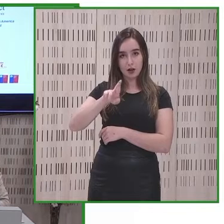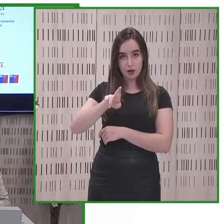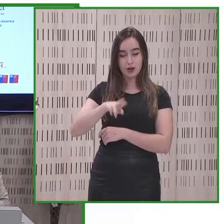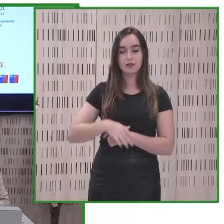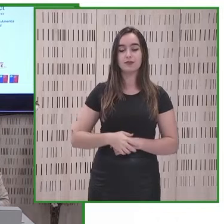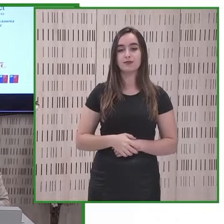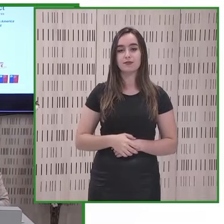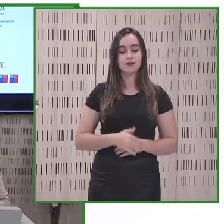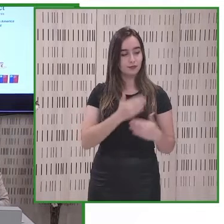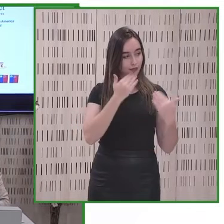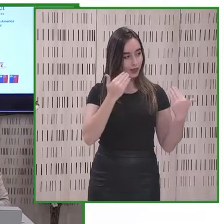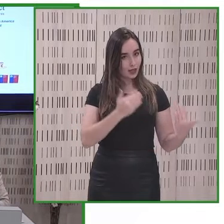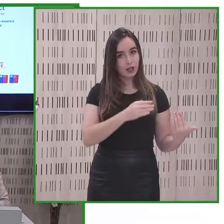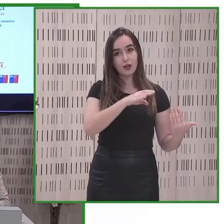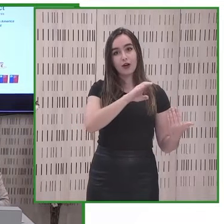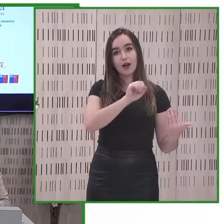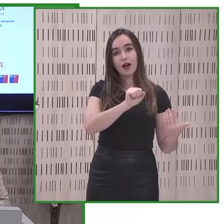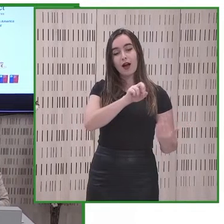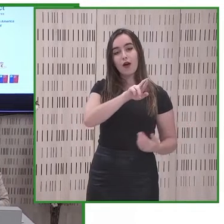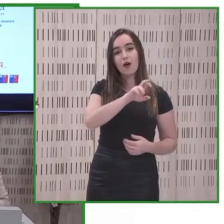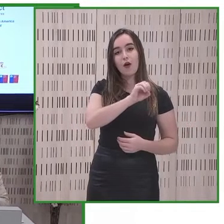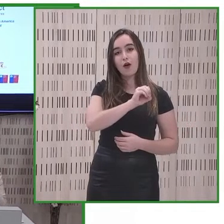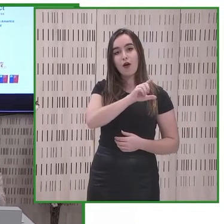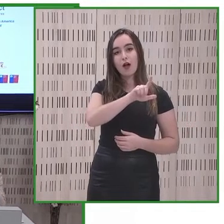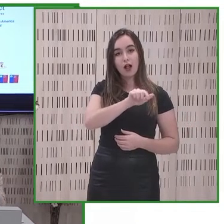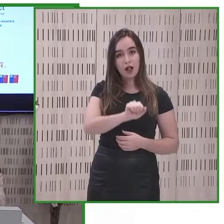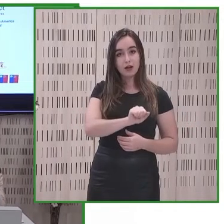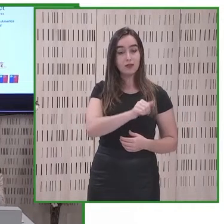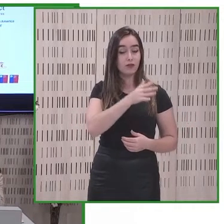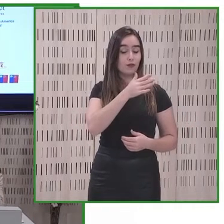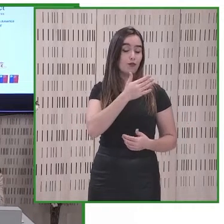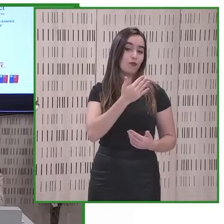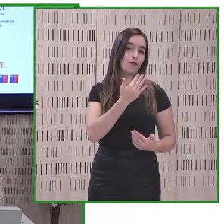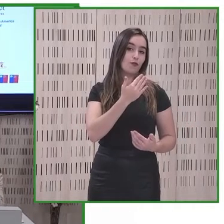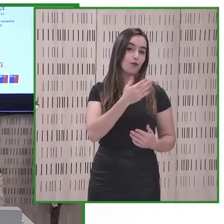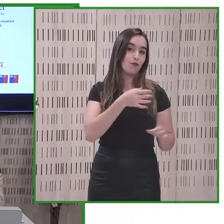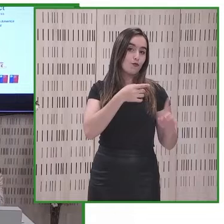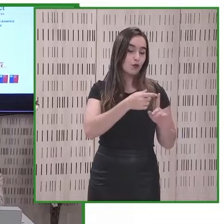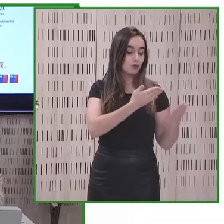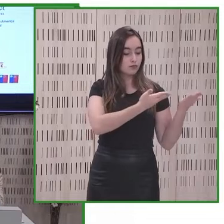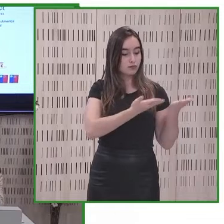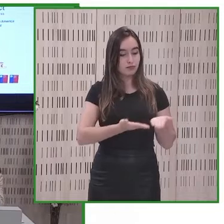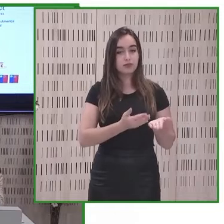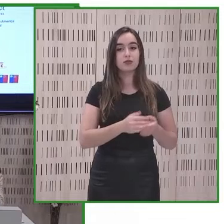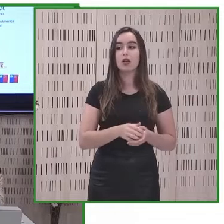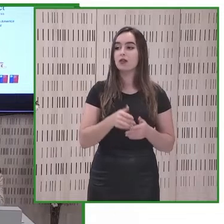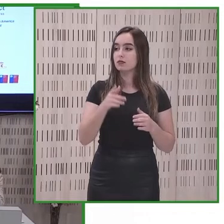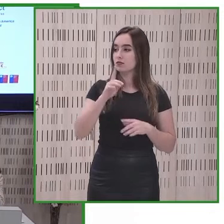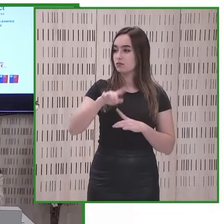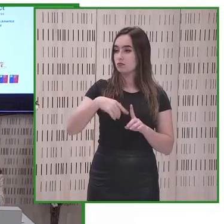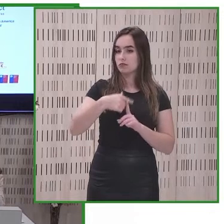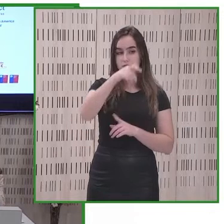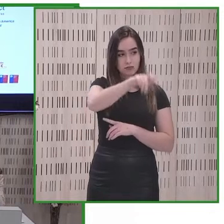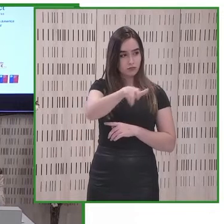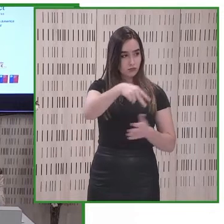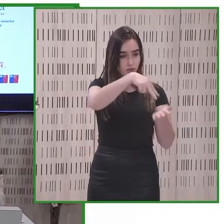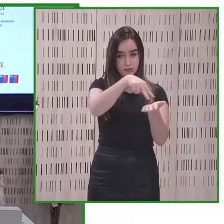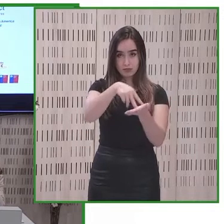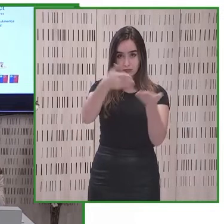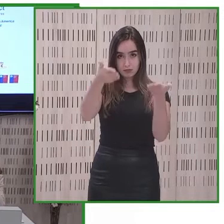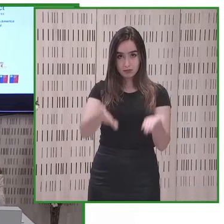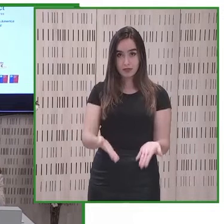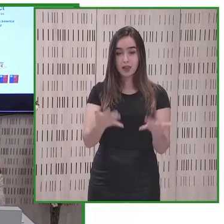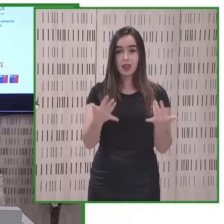gracias carola por esta bienvenida y desde luego muchas gracias también a todos los que estáis presentes hoy aquí en el auditorio y todos los que se ha desconectado